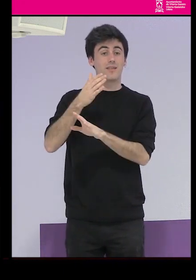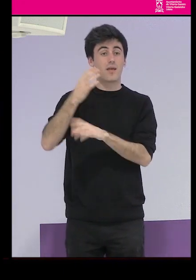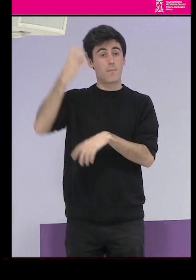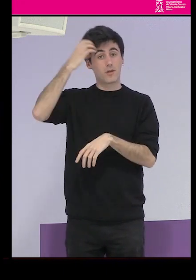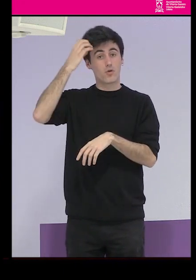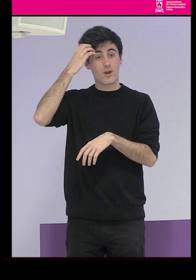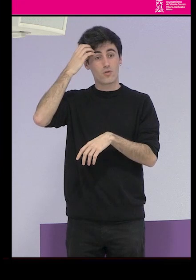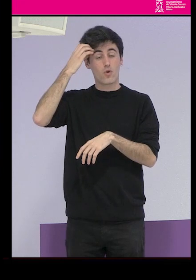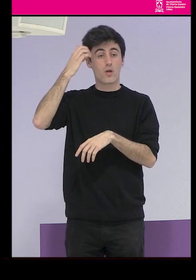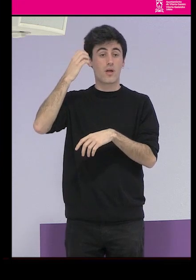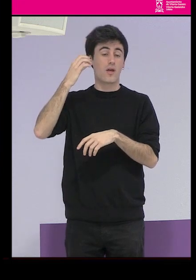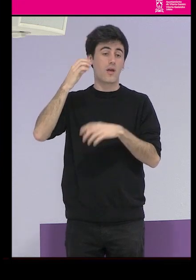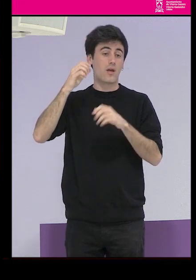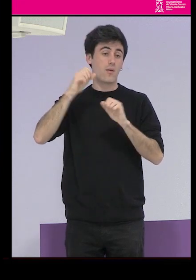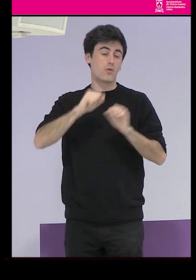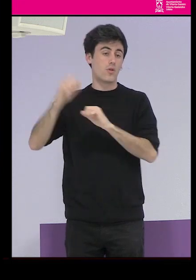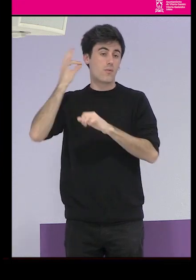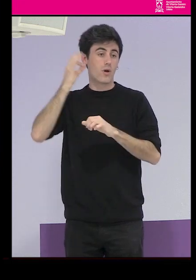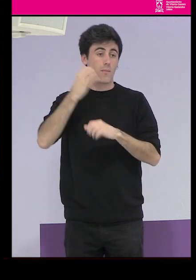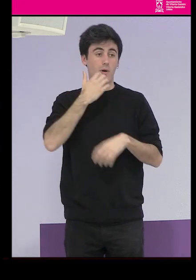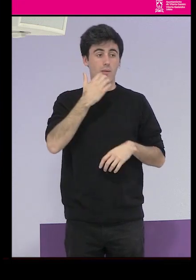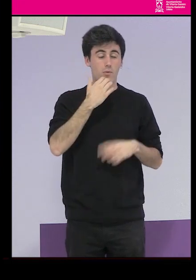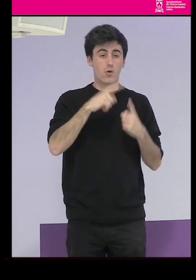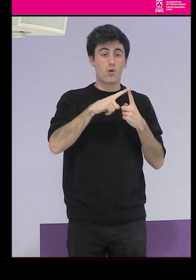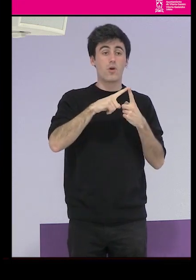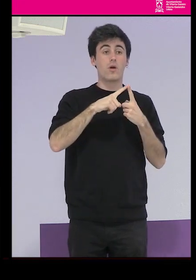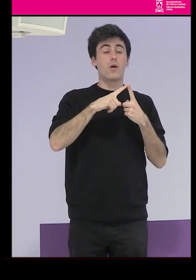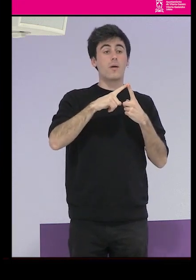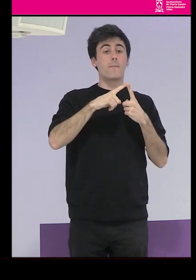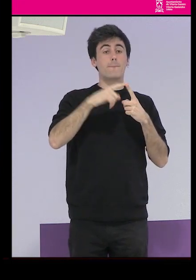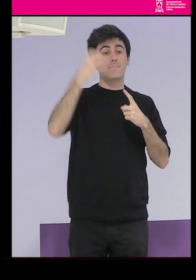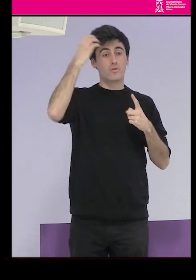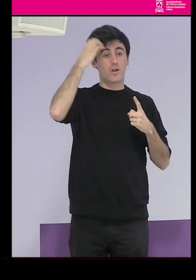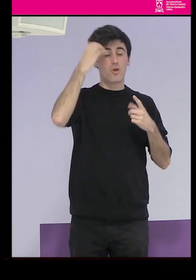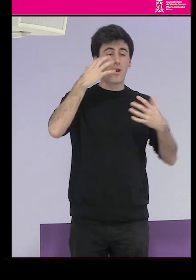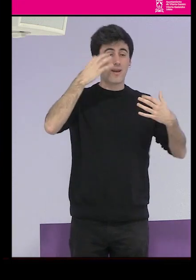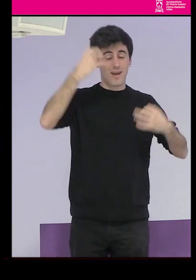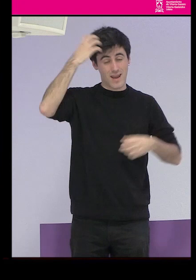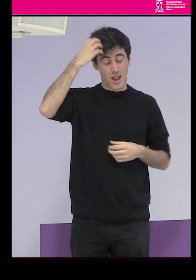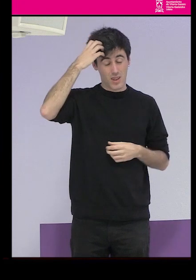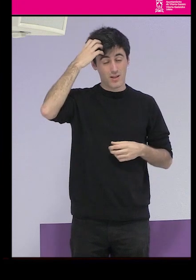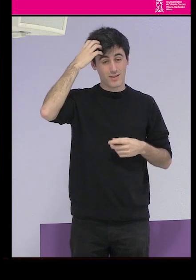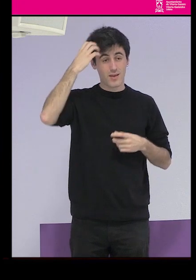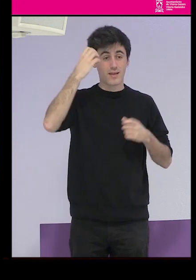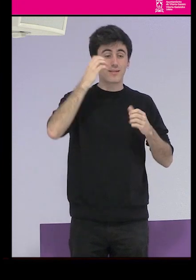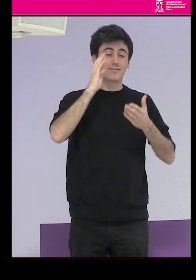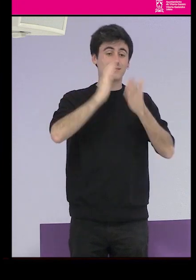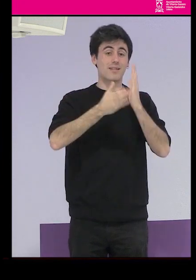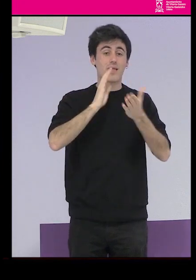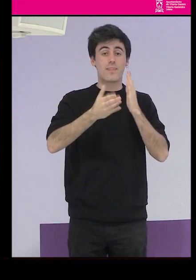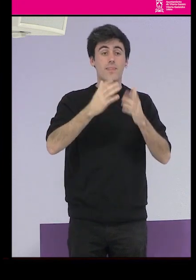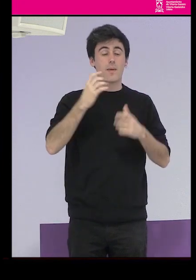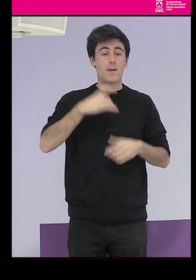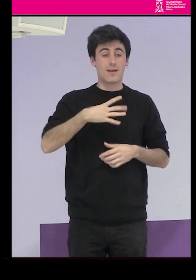en el 41. Uno es el patronato real para la represión de la trata de blancas, que estuvo en vigor entre 1902 y 1901,